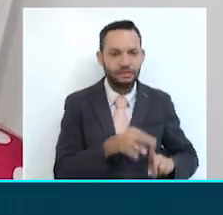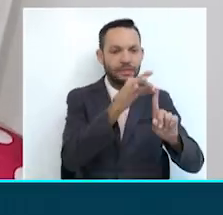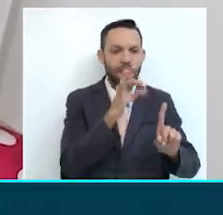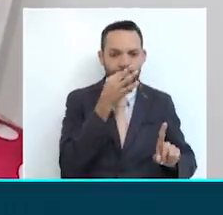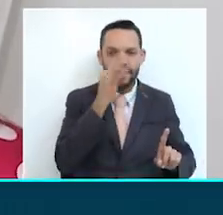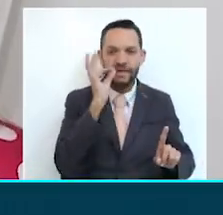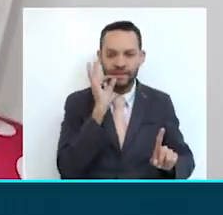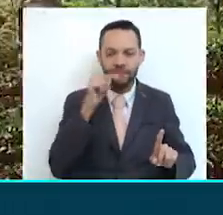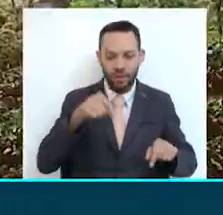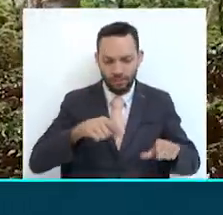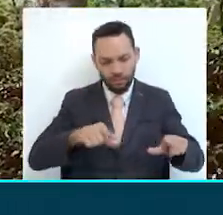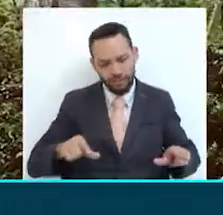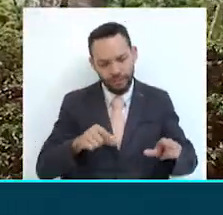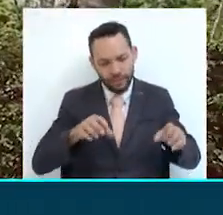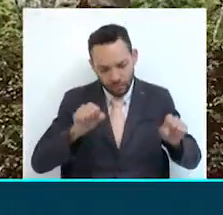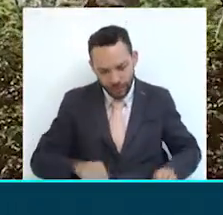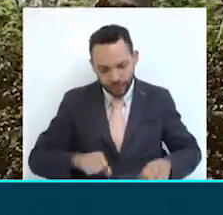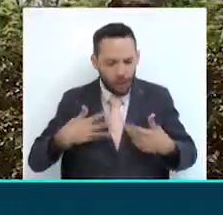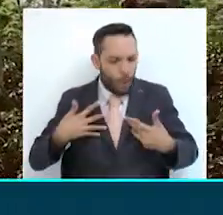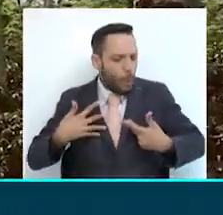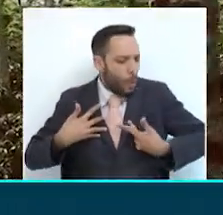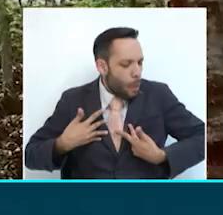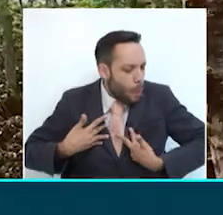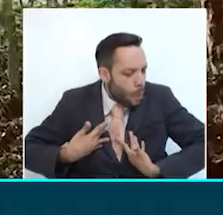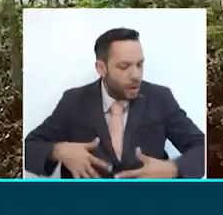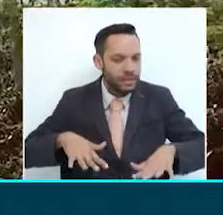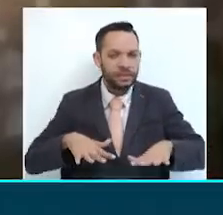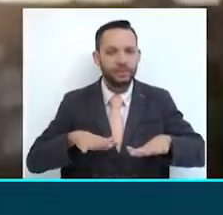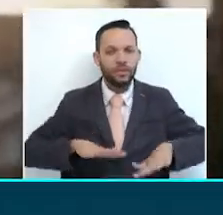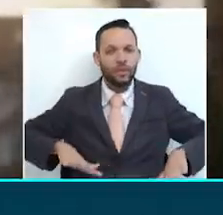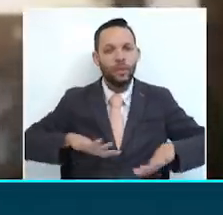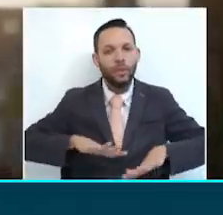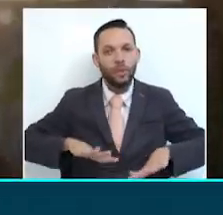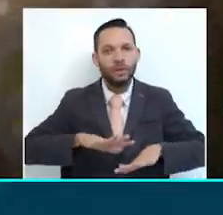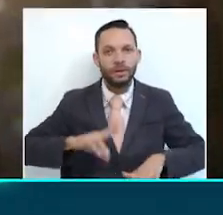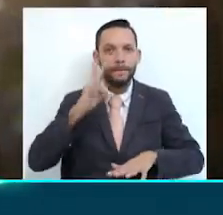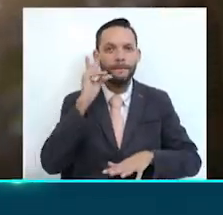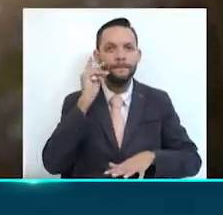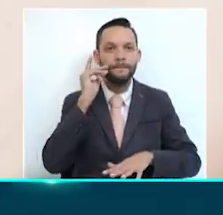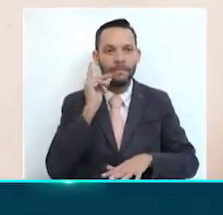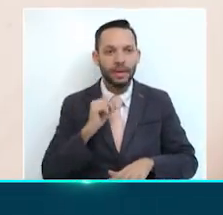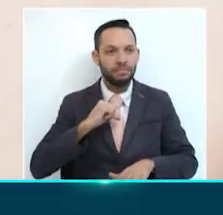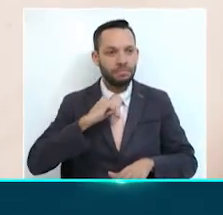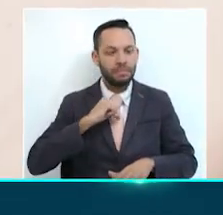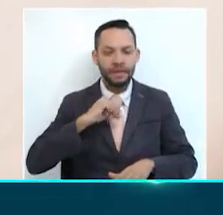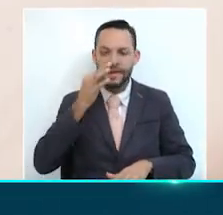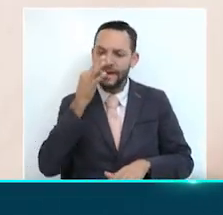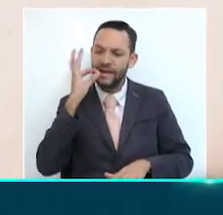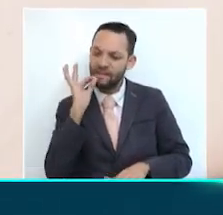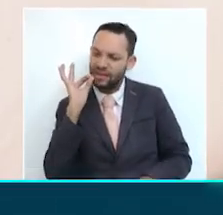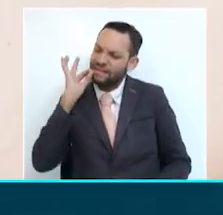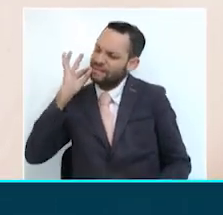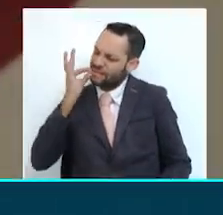garantiza hoy es que en cualquier lugar de Pereira se está tomando café bueno, café de alta calidad y esas